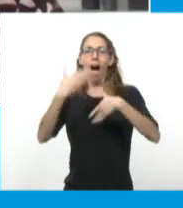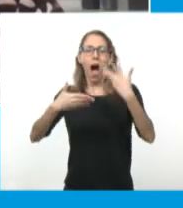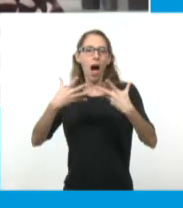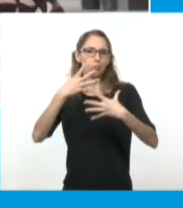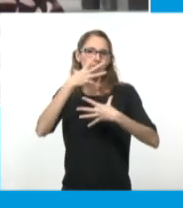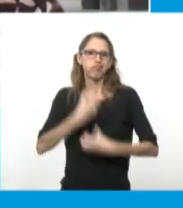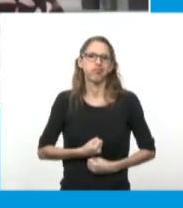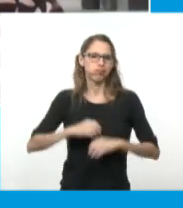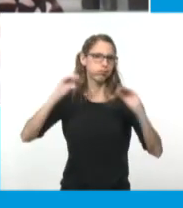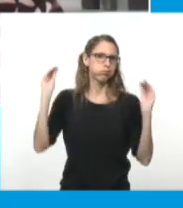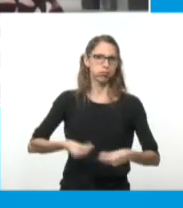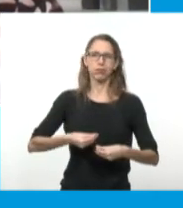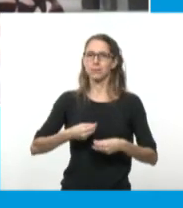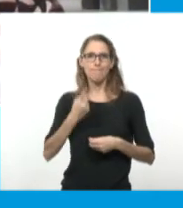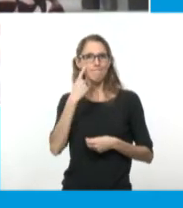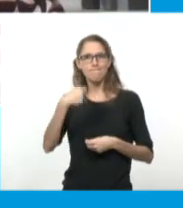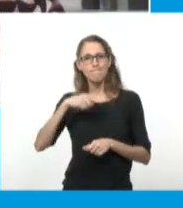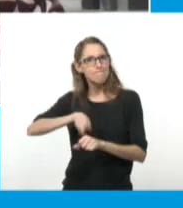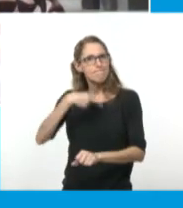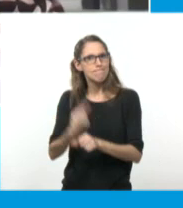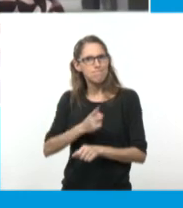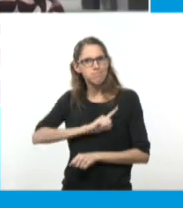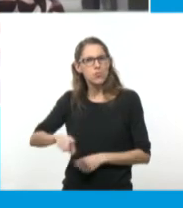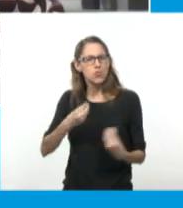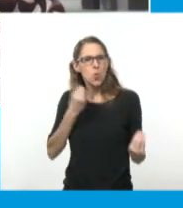la limitación o siempre le encontraste la vuelta?